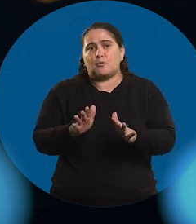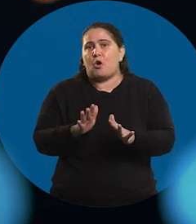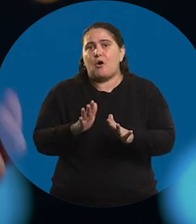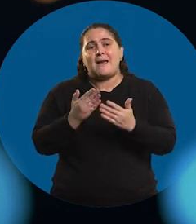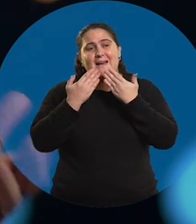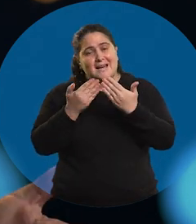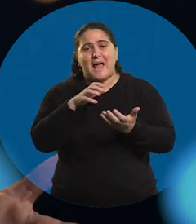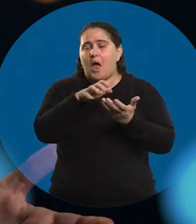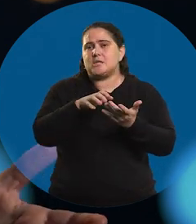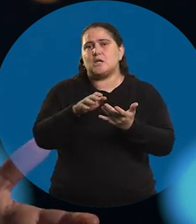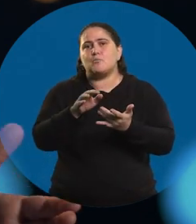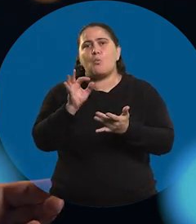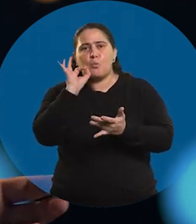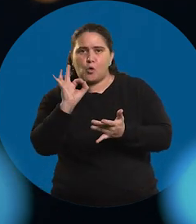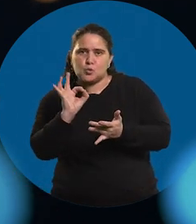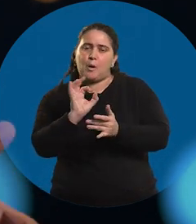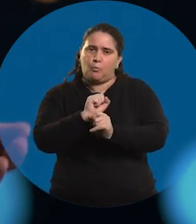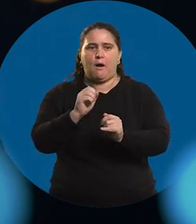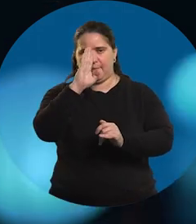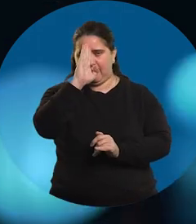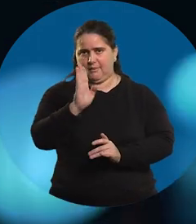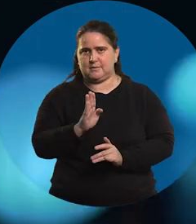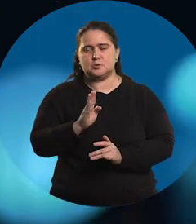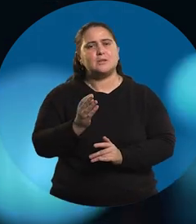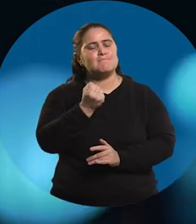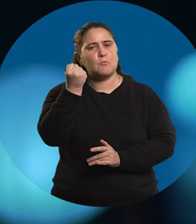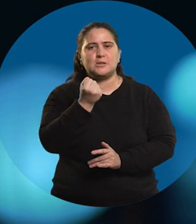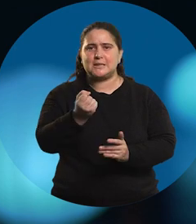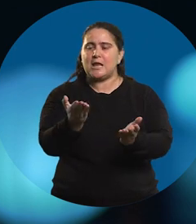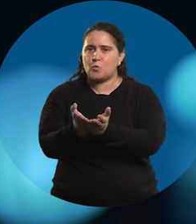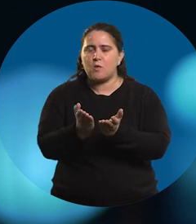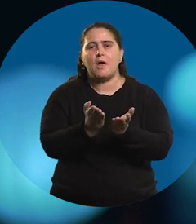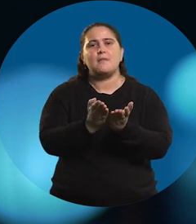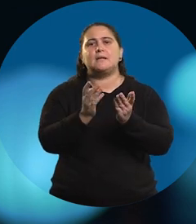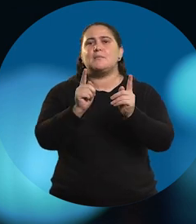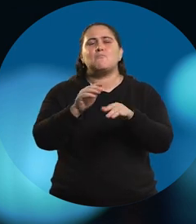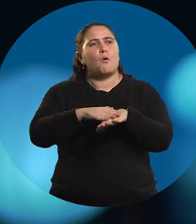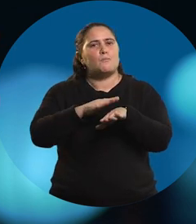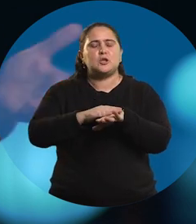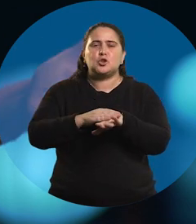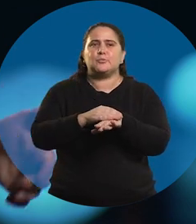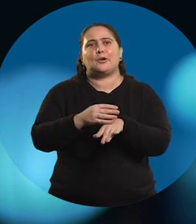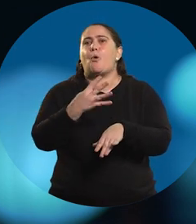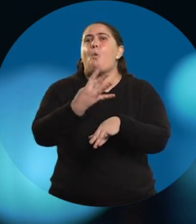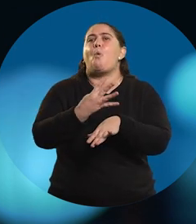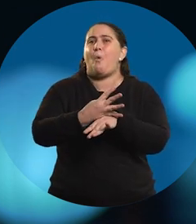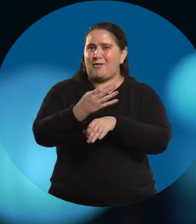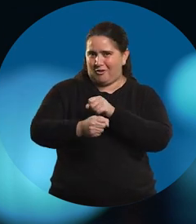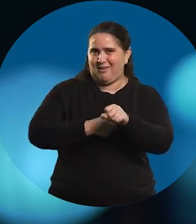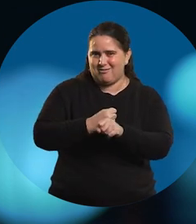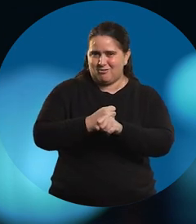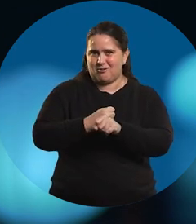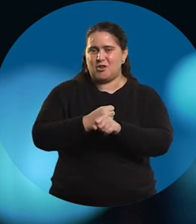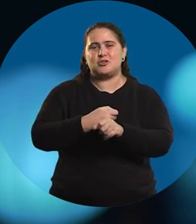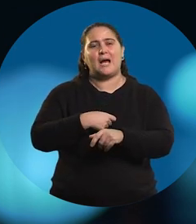En que es una posibilidad para aprender. Es importante que los chiquilines, principalmente cuando están en la decisión, por ejemplo, están en cuarto y yo